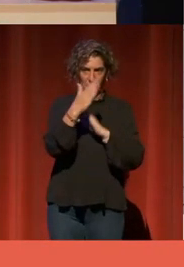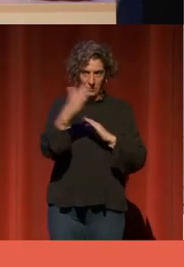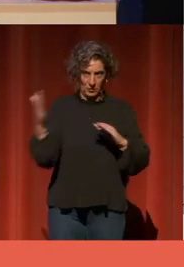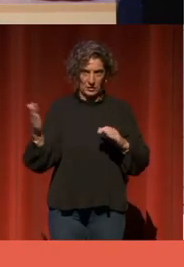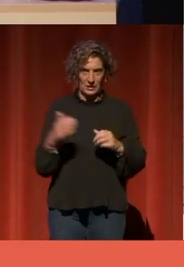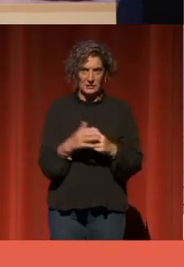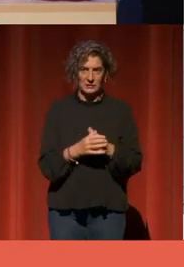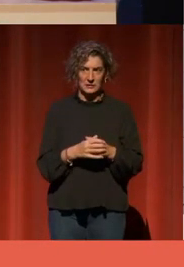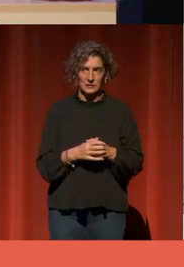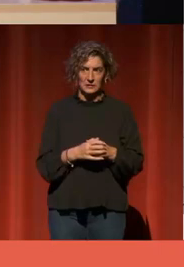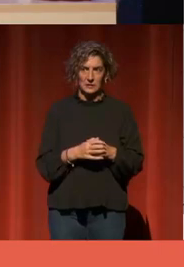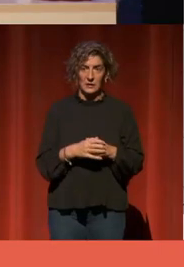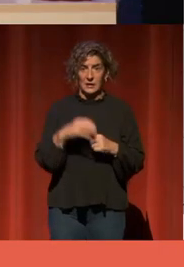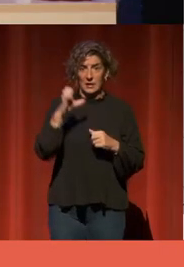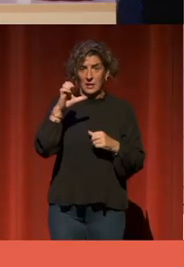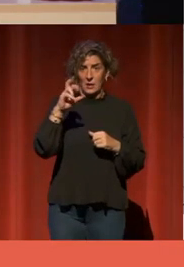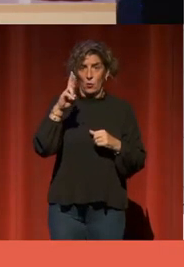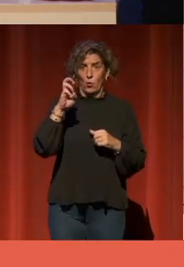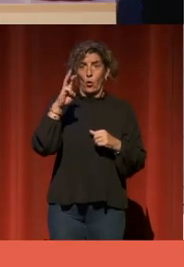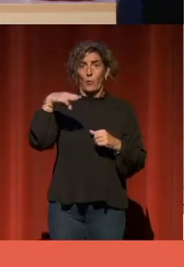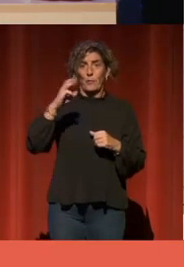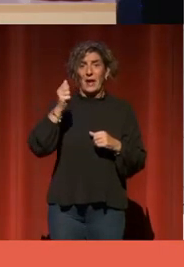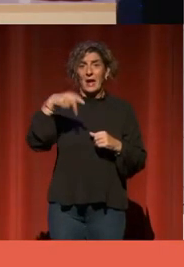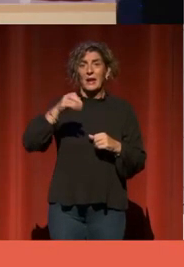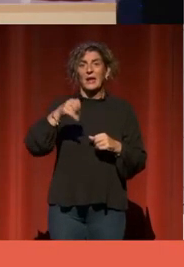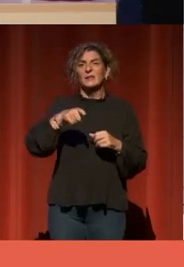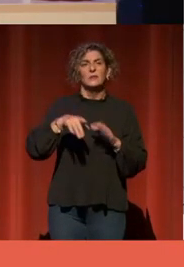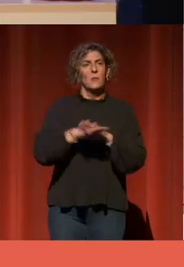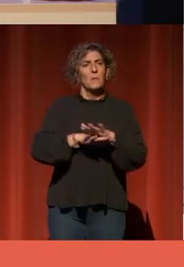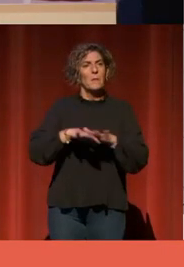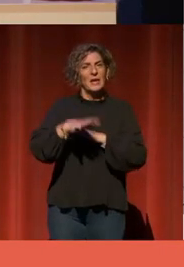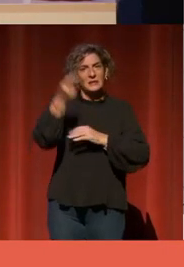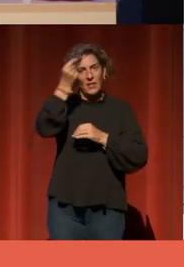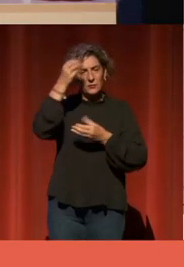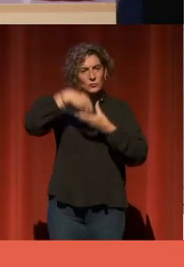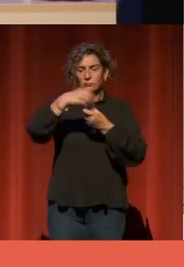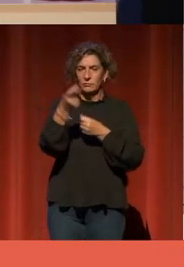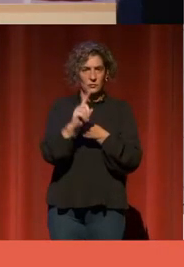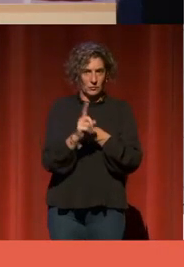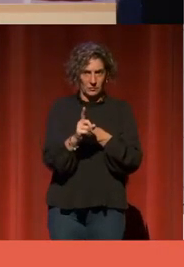De manera que Europeana no es una base de datos. Es un agregador.